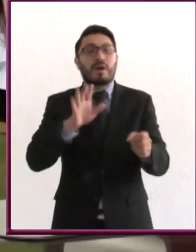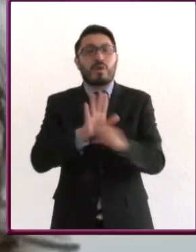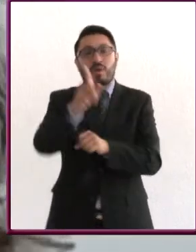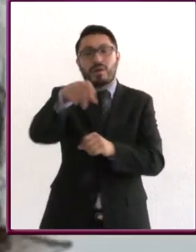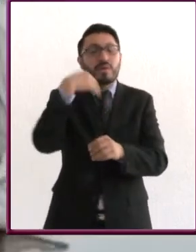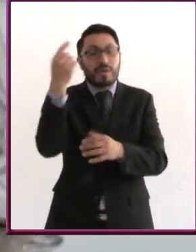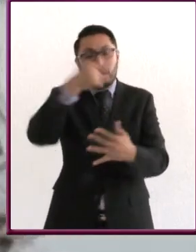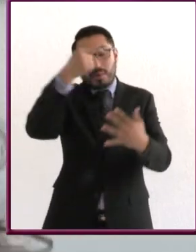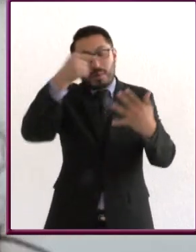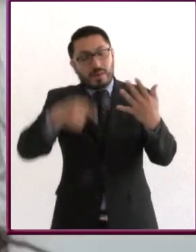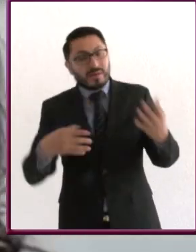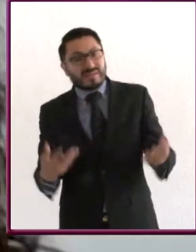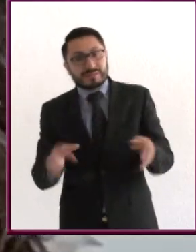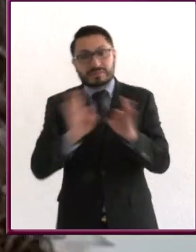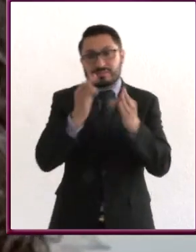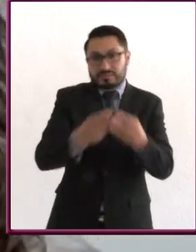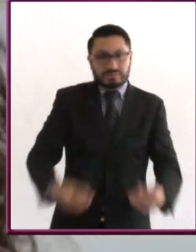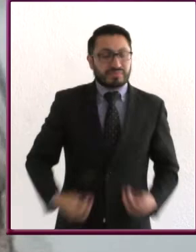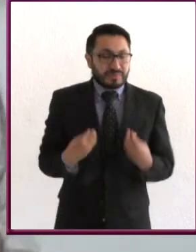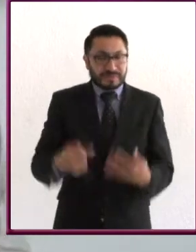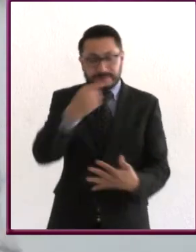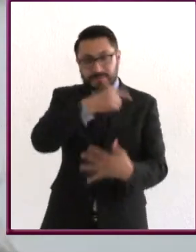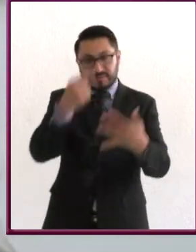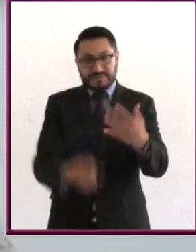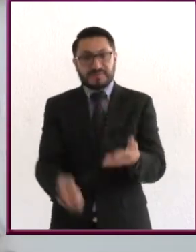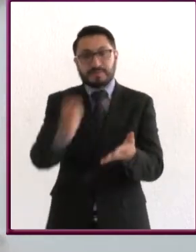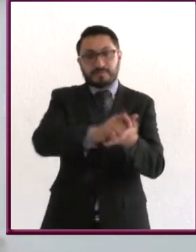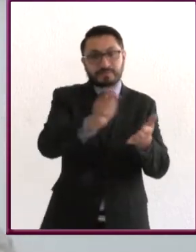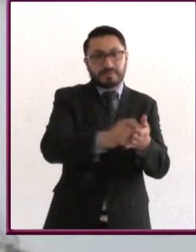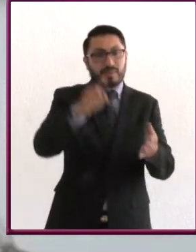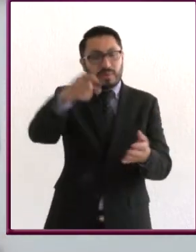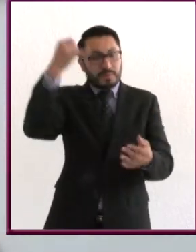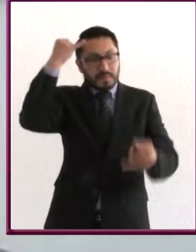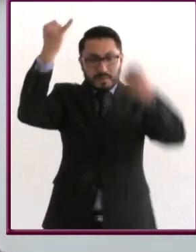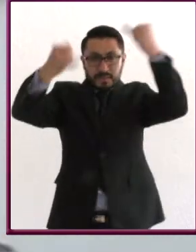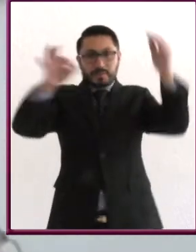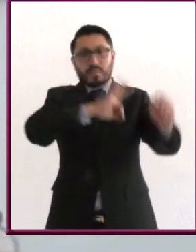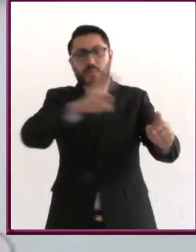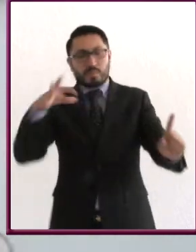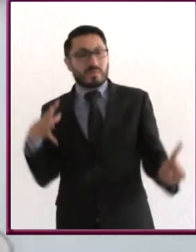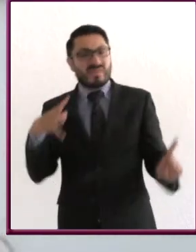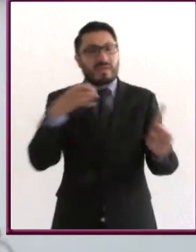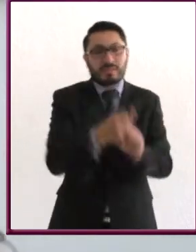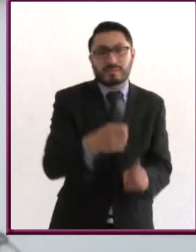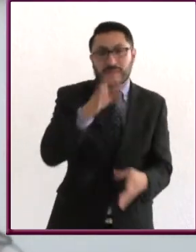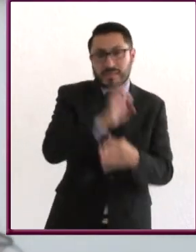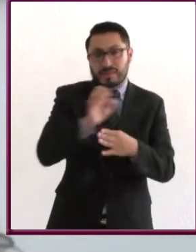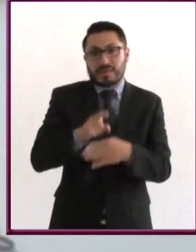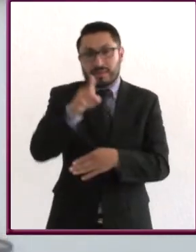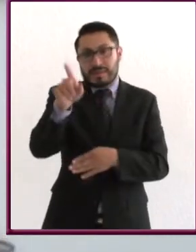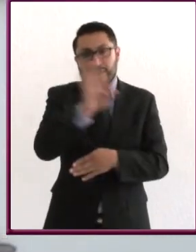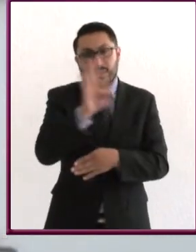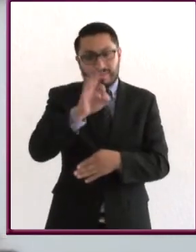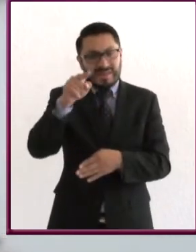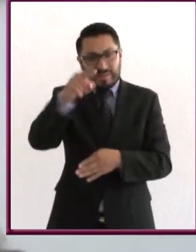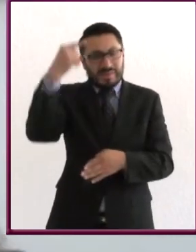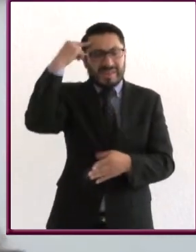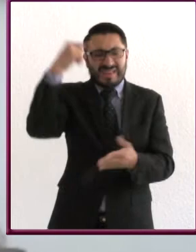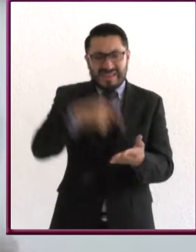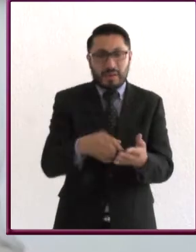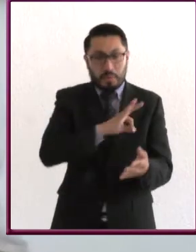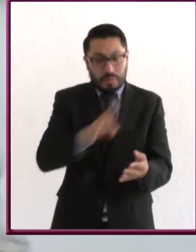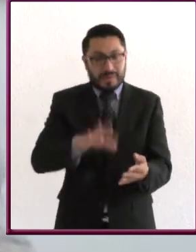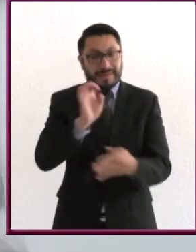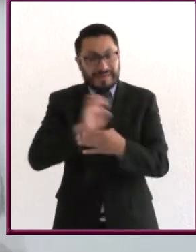estilo de vida y así, y visualizarse logrando, entonces si tú crees que puedes hacer las cosas, lo vas a lograr, entonces